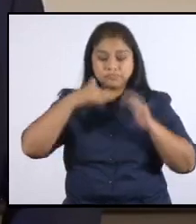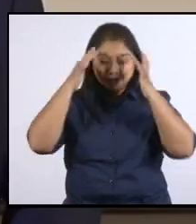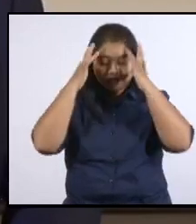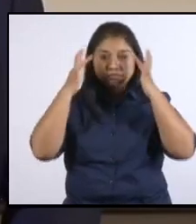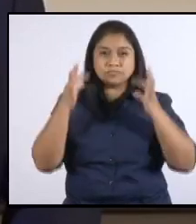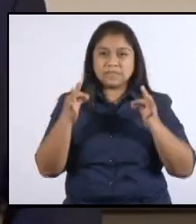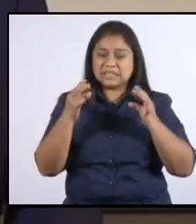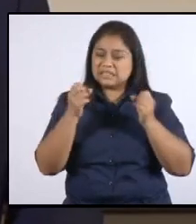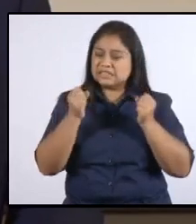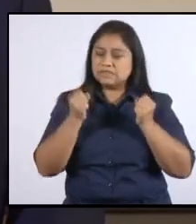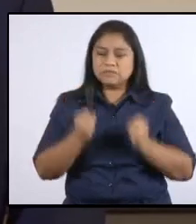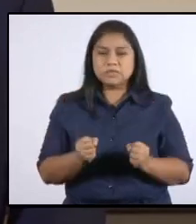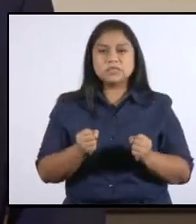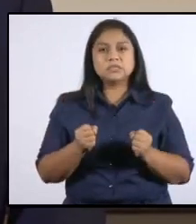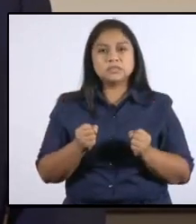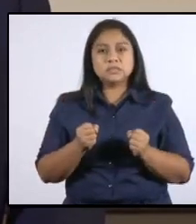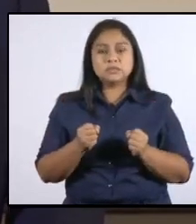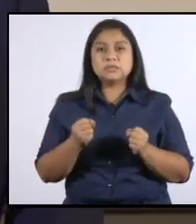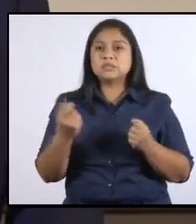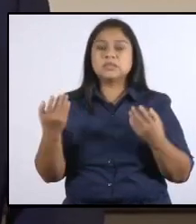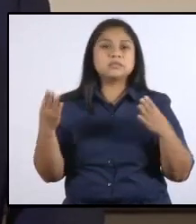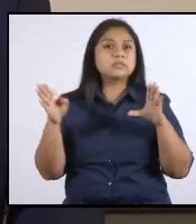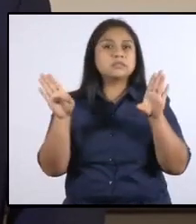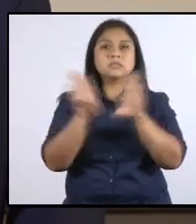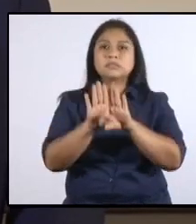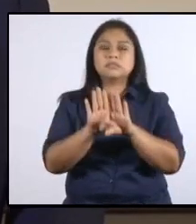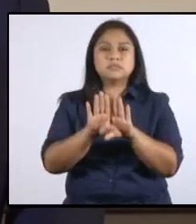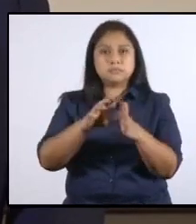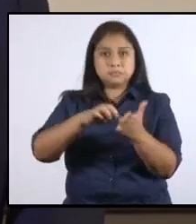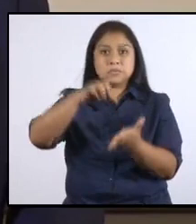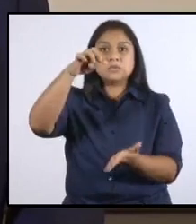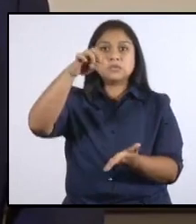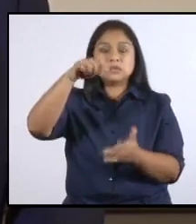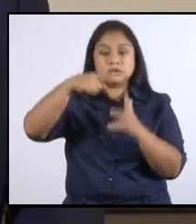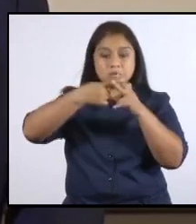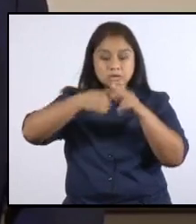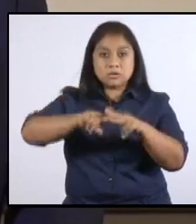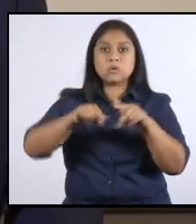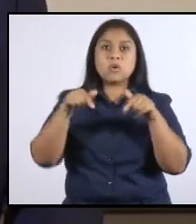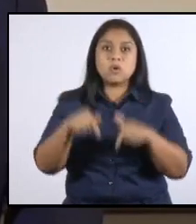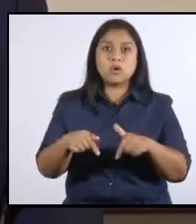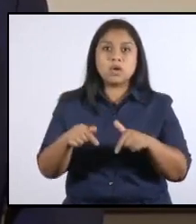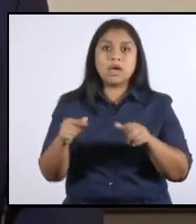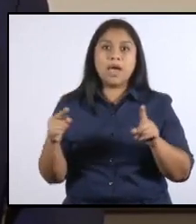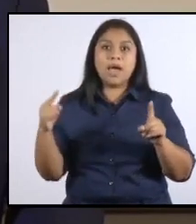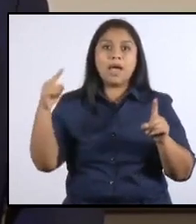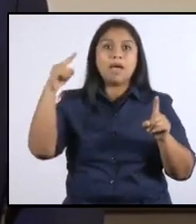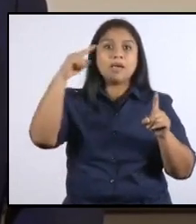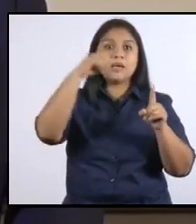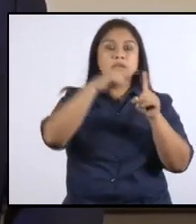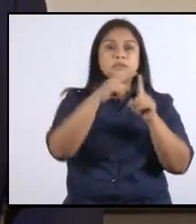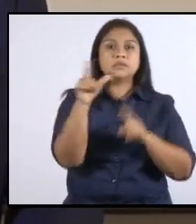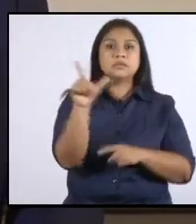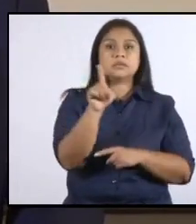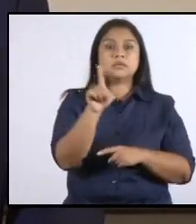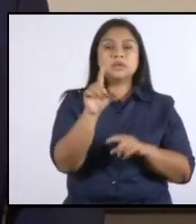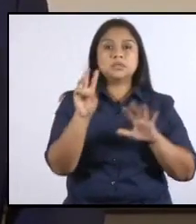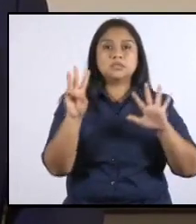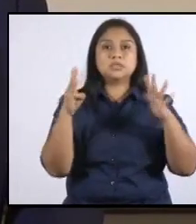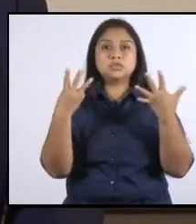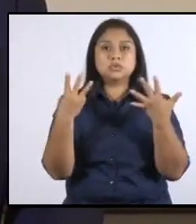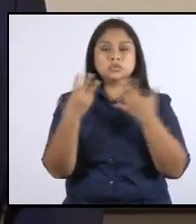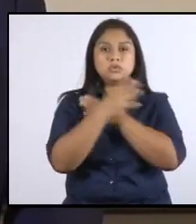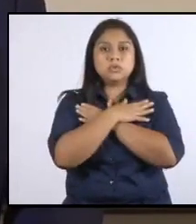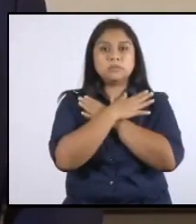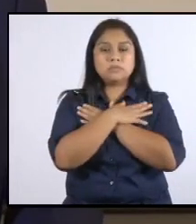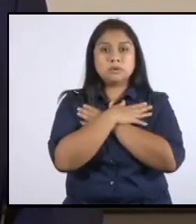difícil decisión de cerrar el país desde hoy hasta el lunes 18 de mayo a las